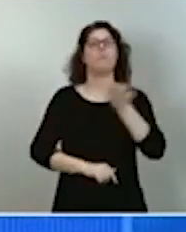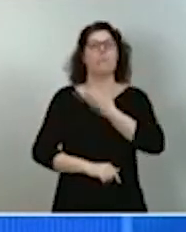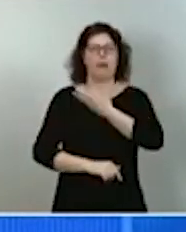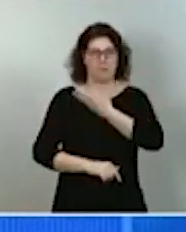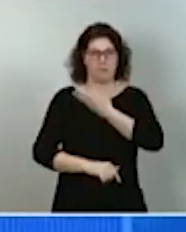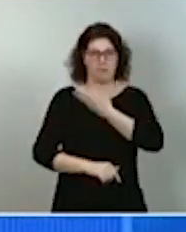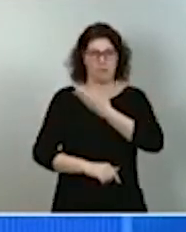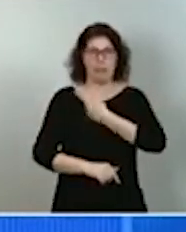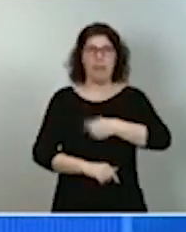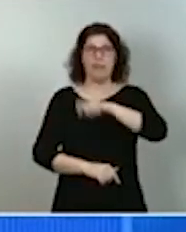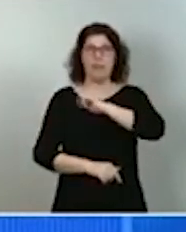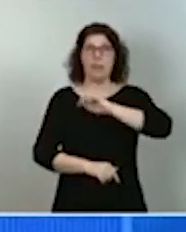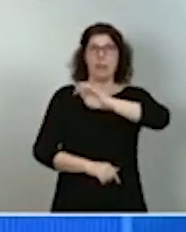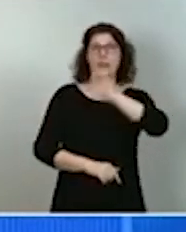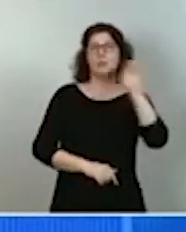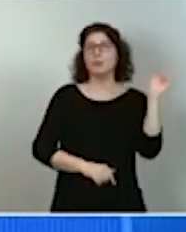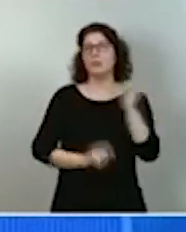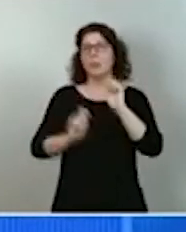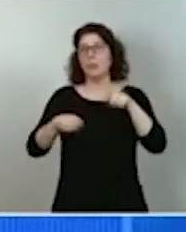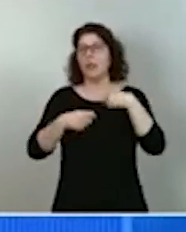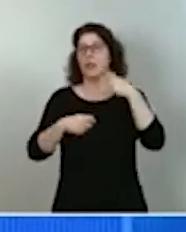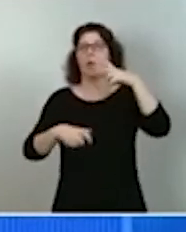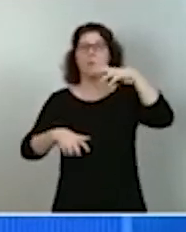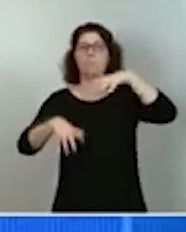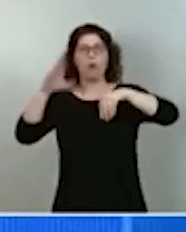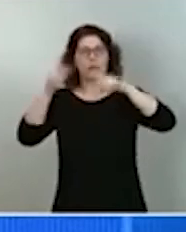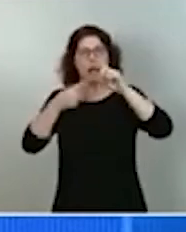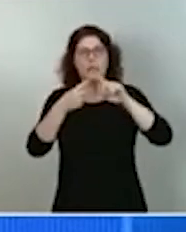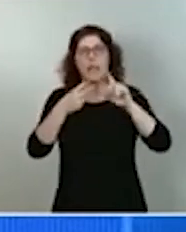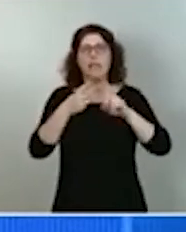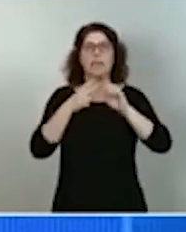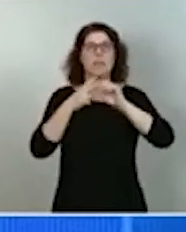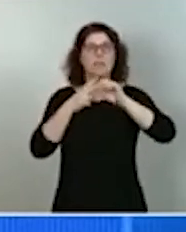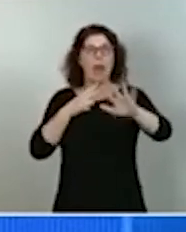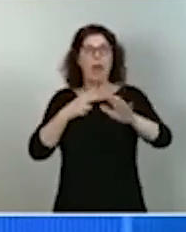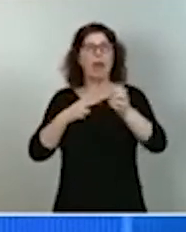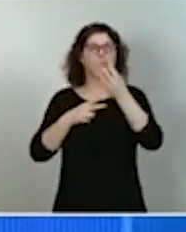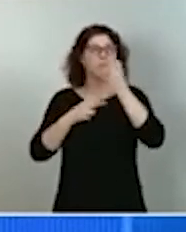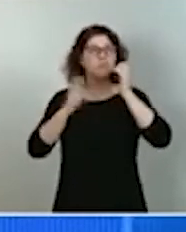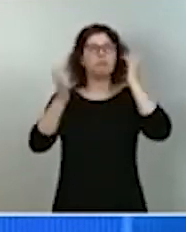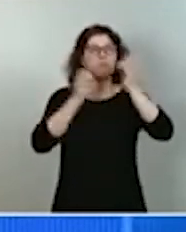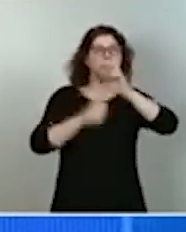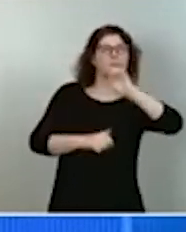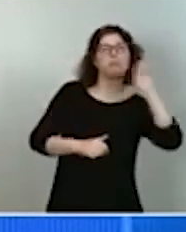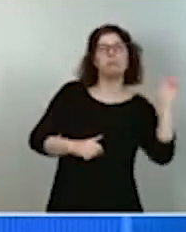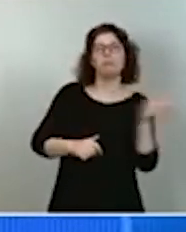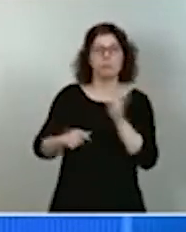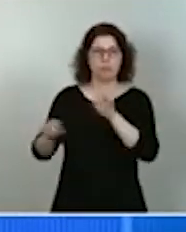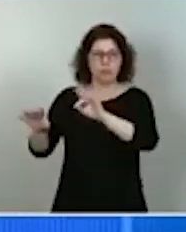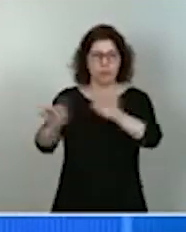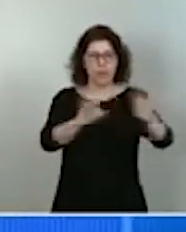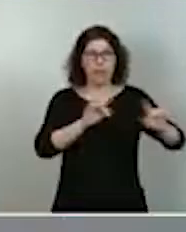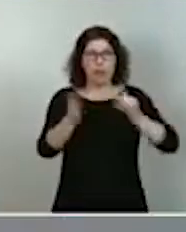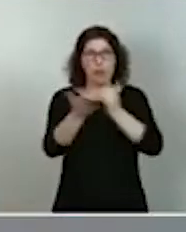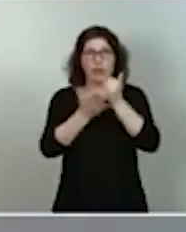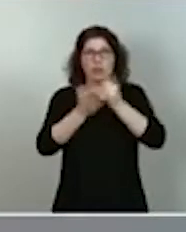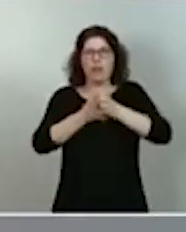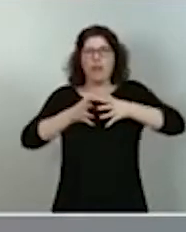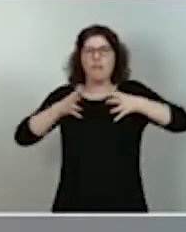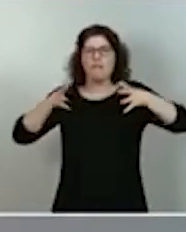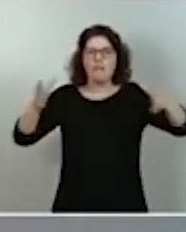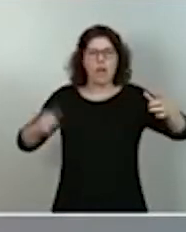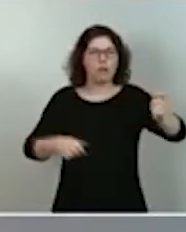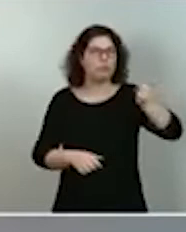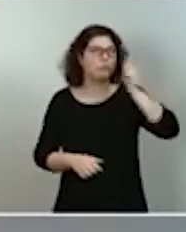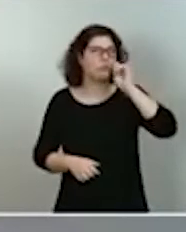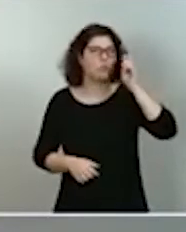montañas, dehesas, costas, riqueza submarina, fauna y flora y territorios generosos para la agricultura y el turismo que acogen